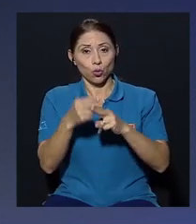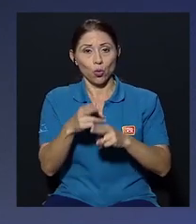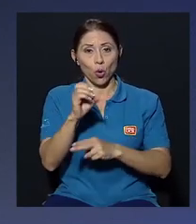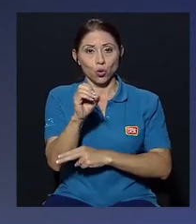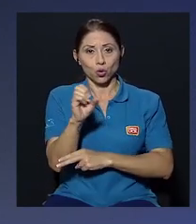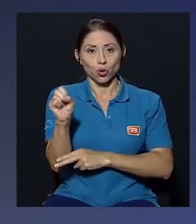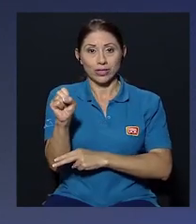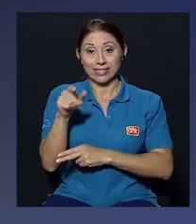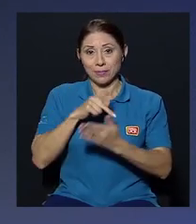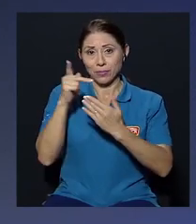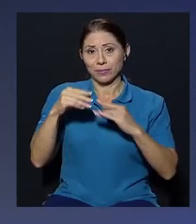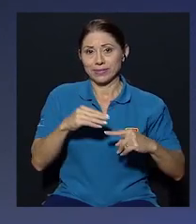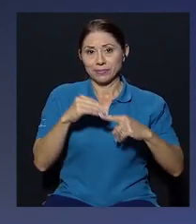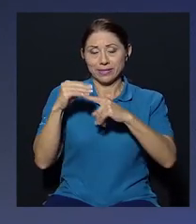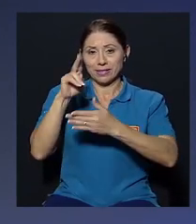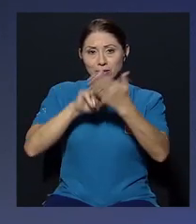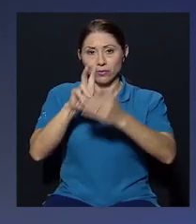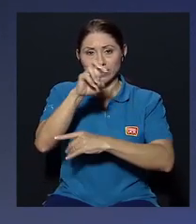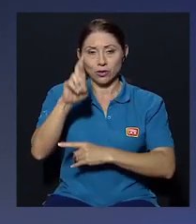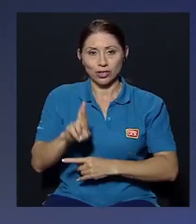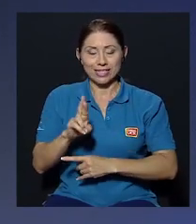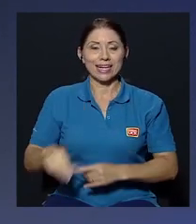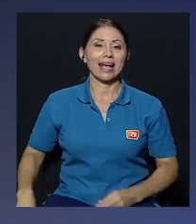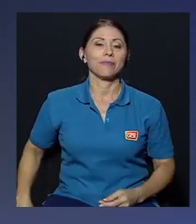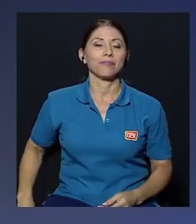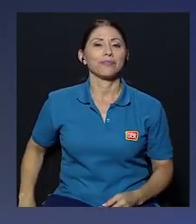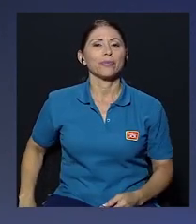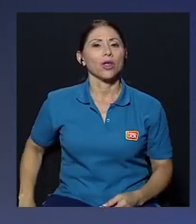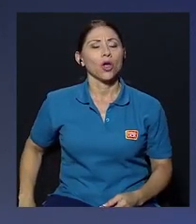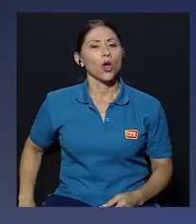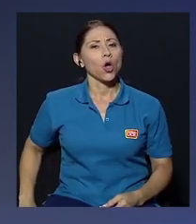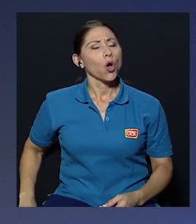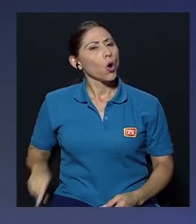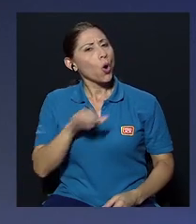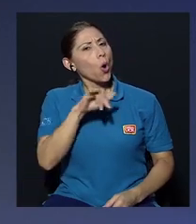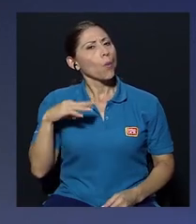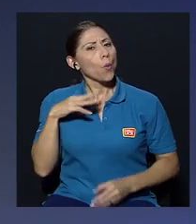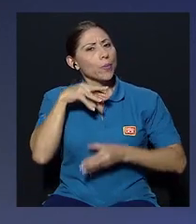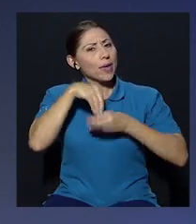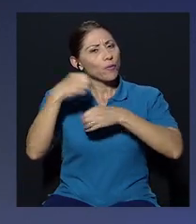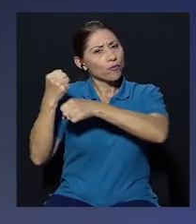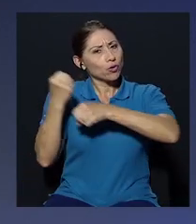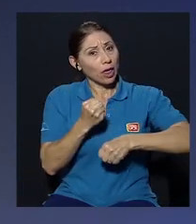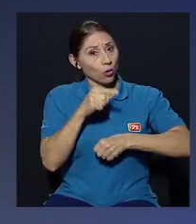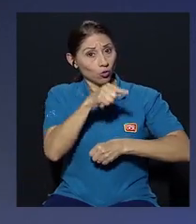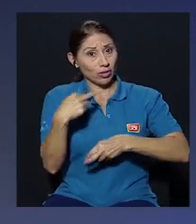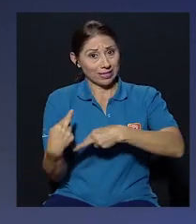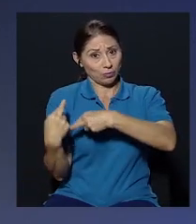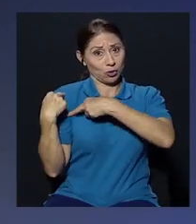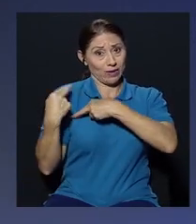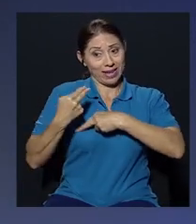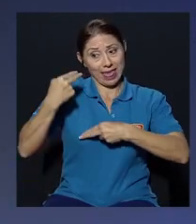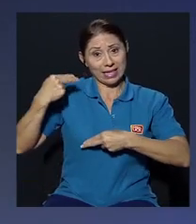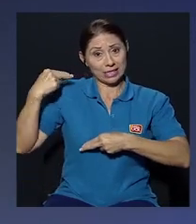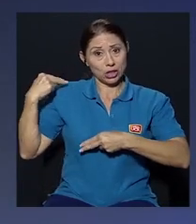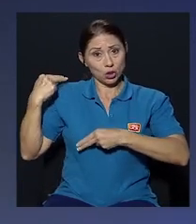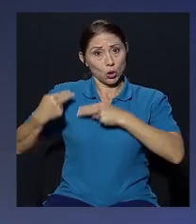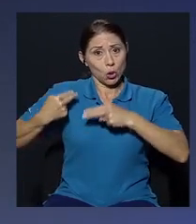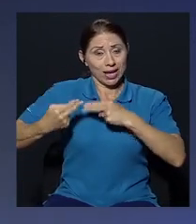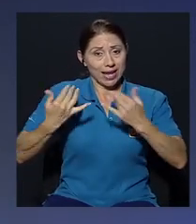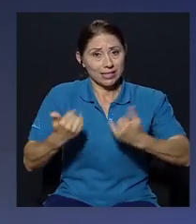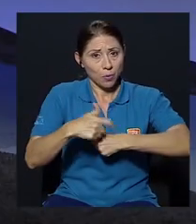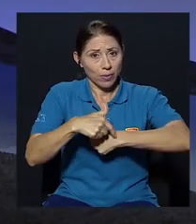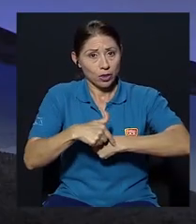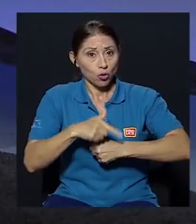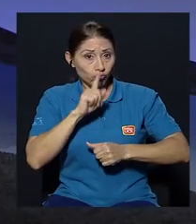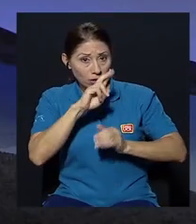el doctor Otón Solís en especial es Universidad de Costa Rica como miembro fundador usted tiene una responsabilidad histórica parece en este momento